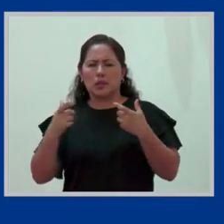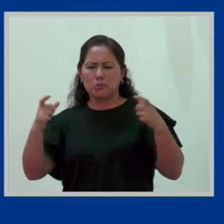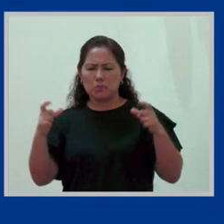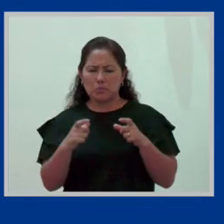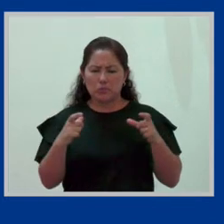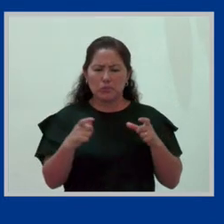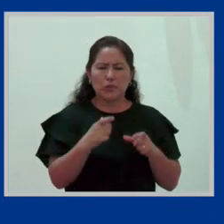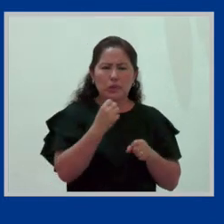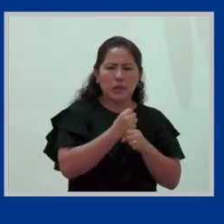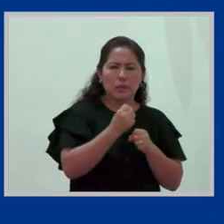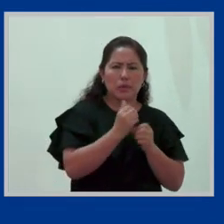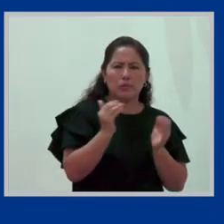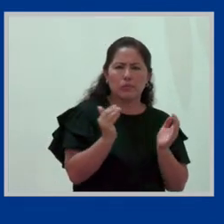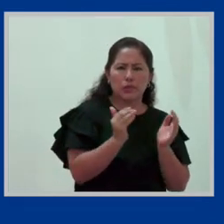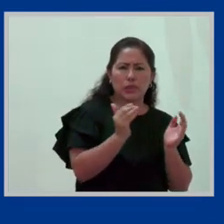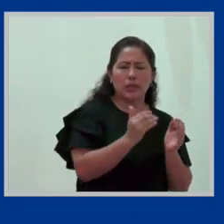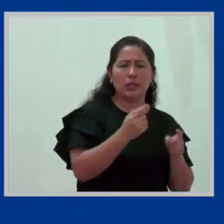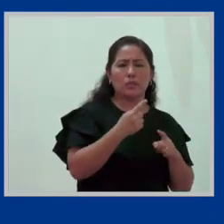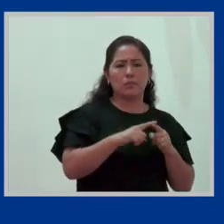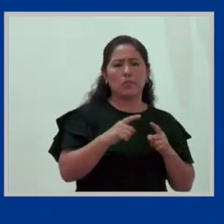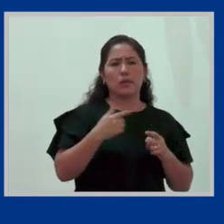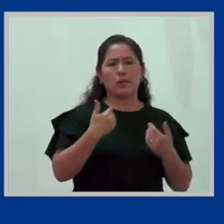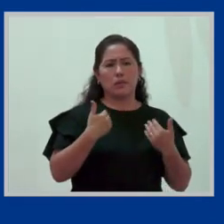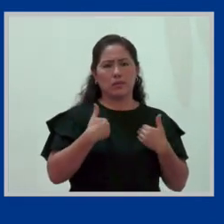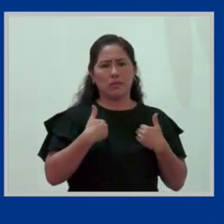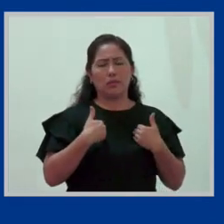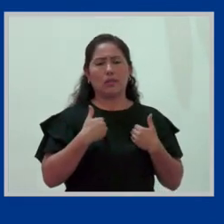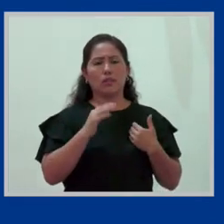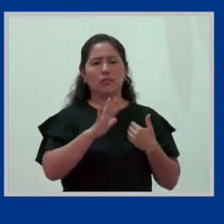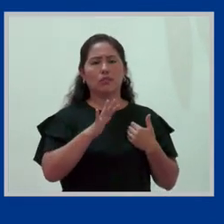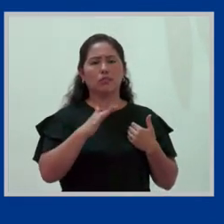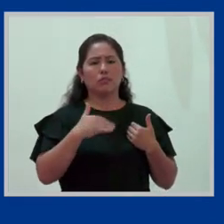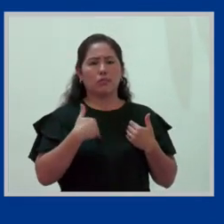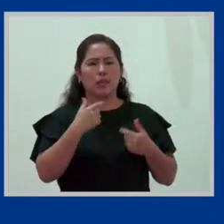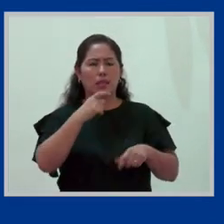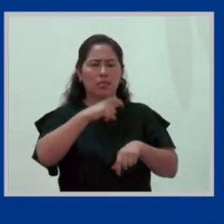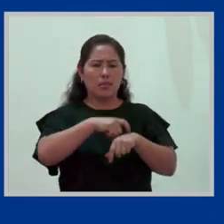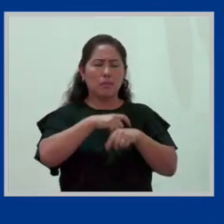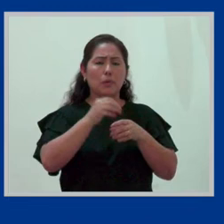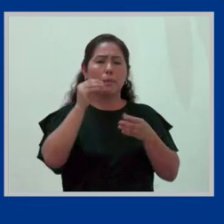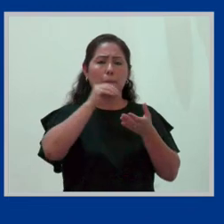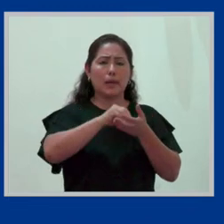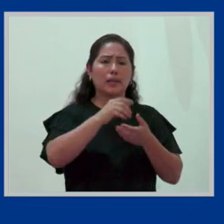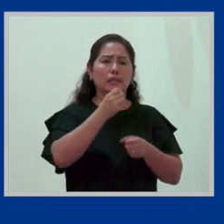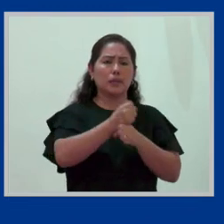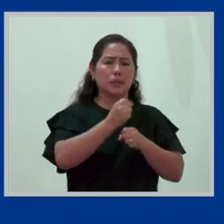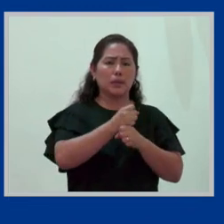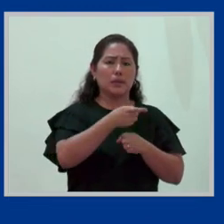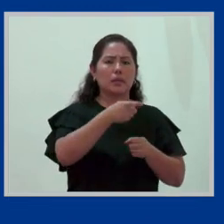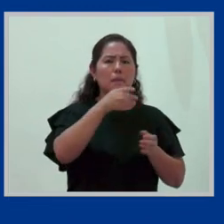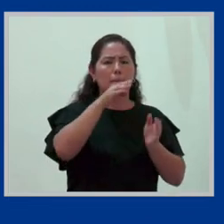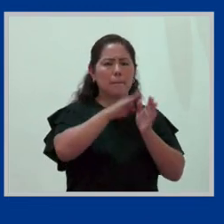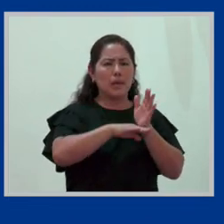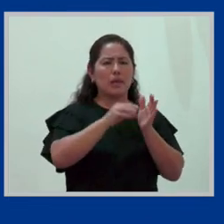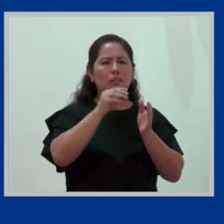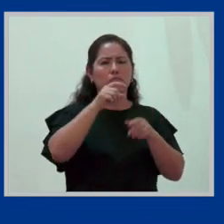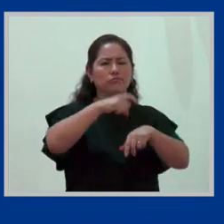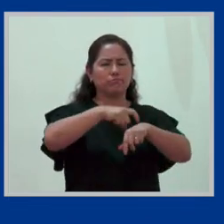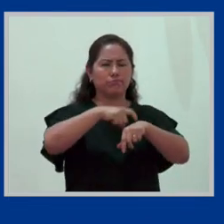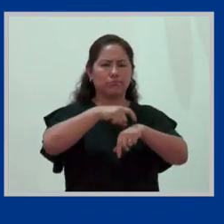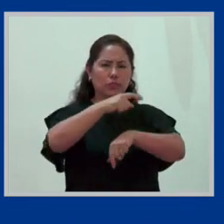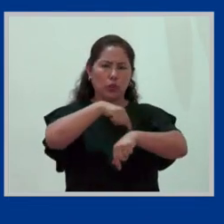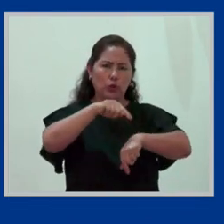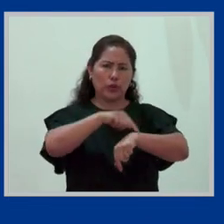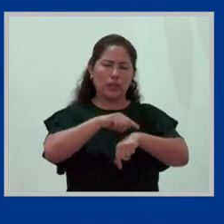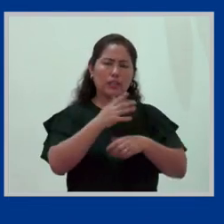empresa? Que tienes condiciones laborales más precarias, porque tienes menos derechos laborales frente al